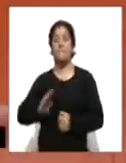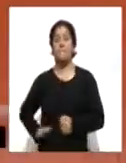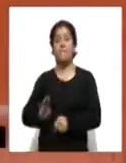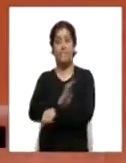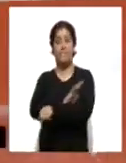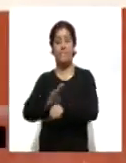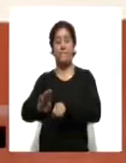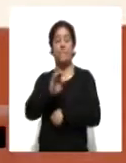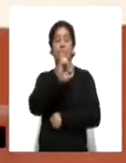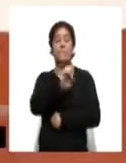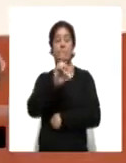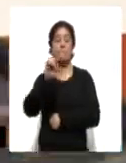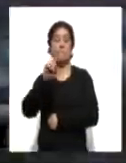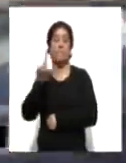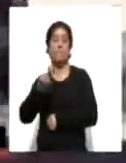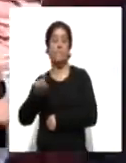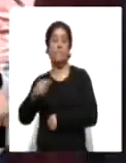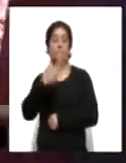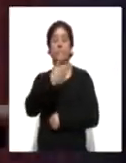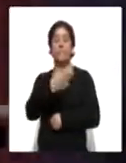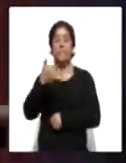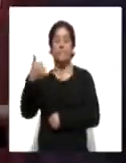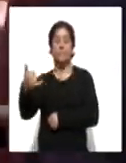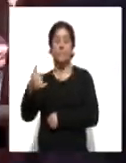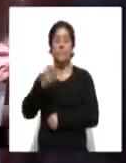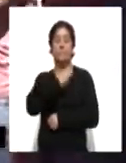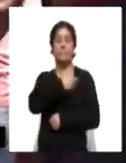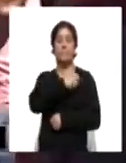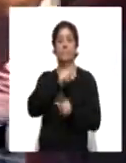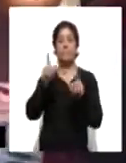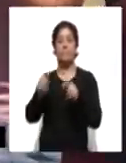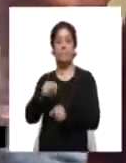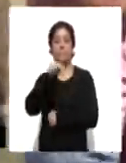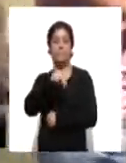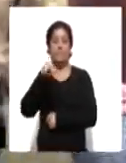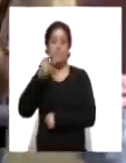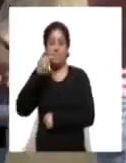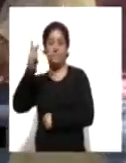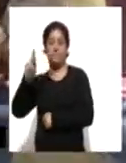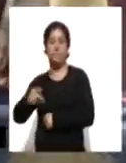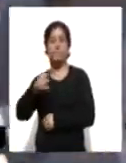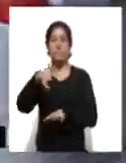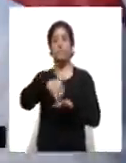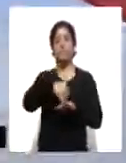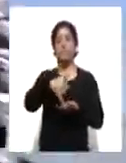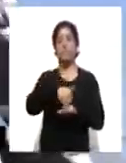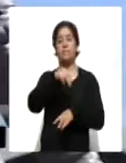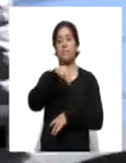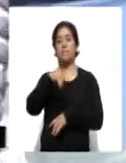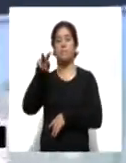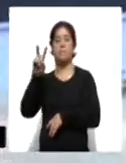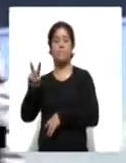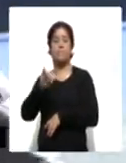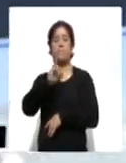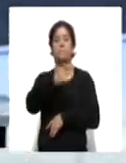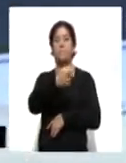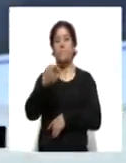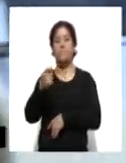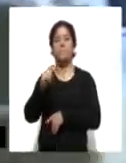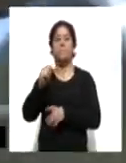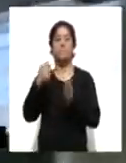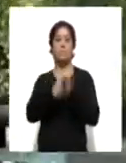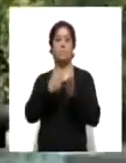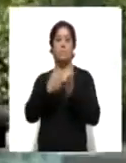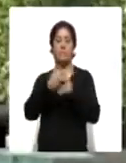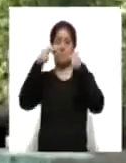Emiliano Zapata, Guayotlipan, Españita, Calpulalpan, Anacamilpa, Yauquemecan, Nativitas, Iztacuizla, Tlaxco